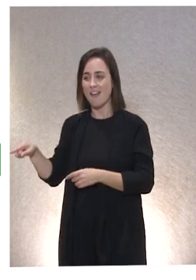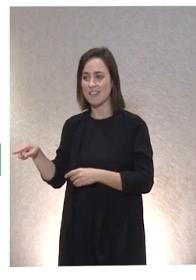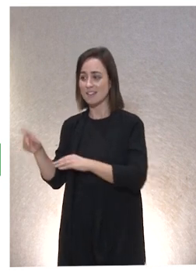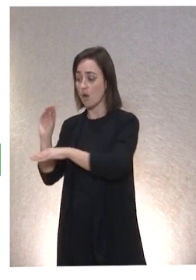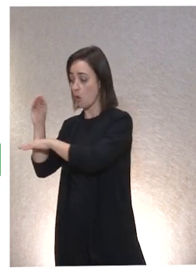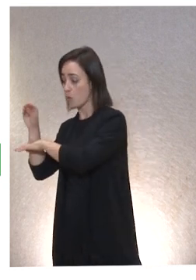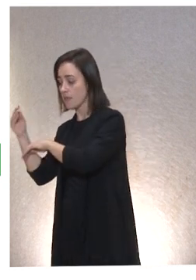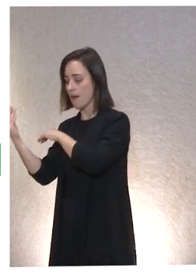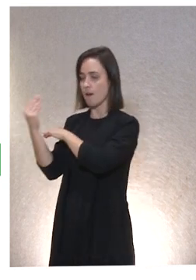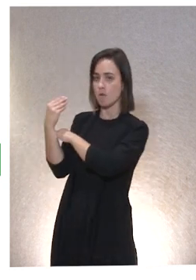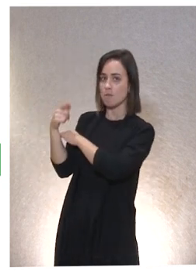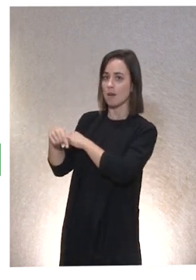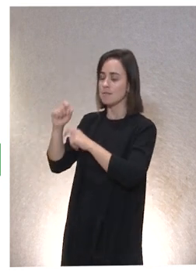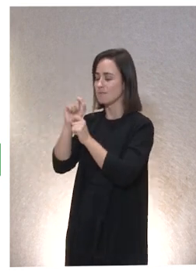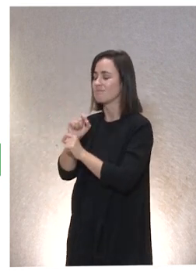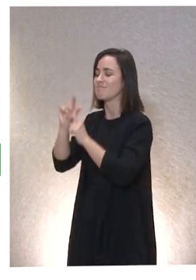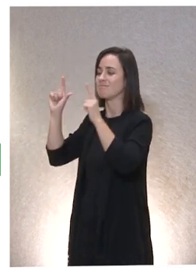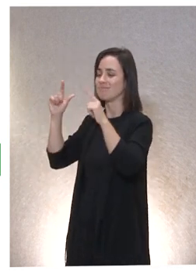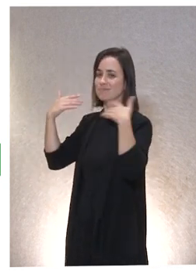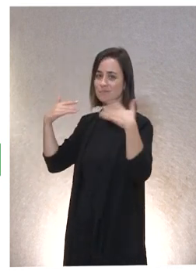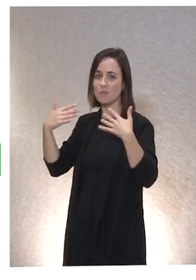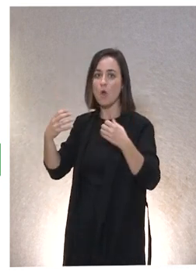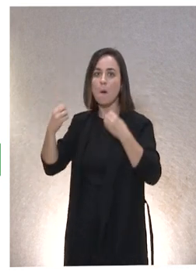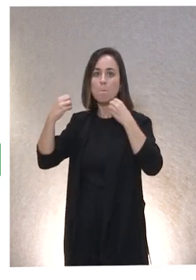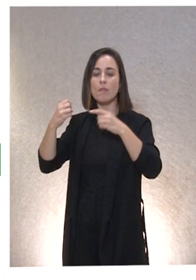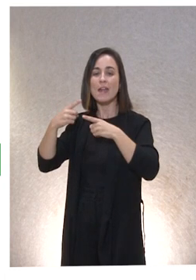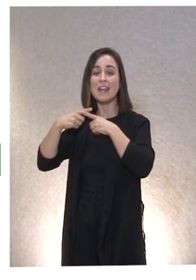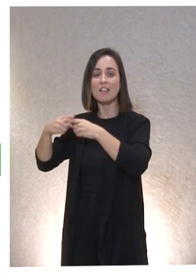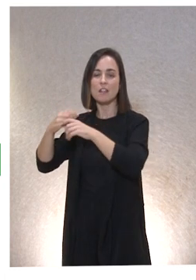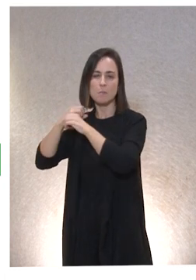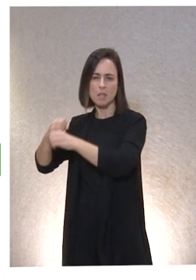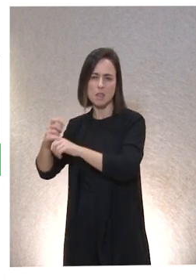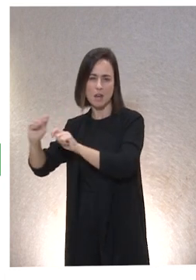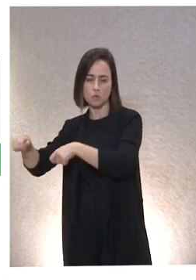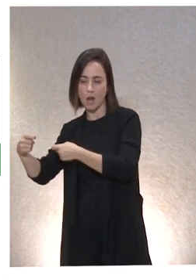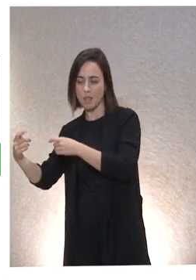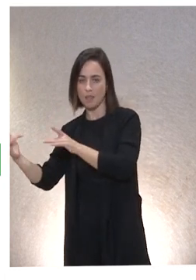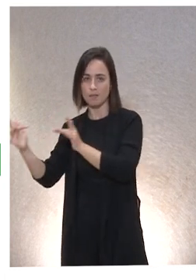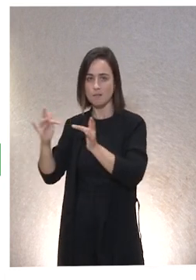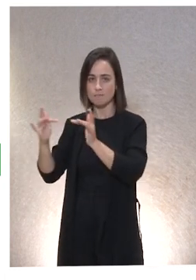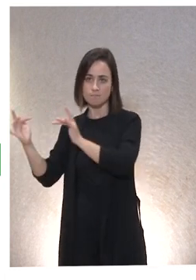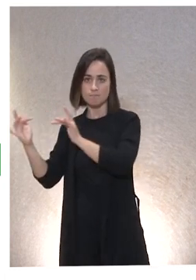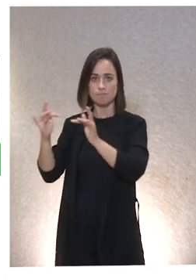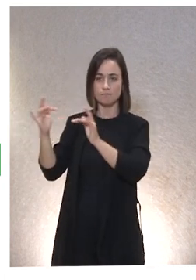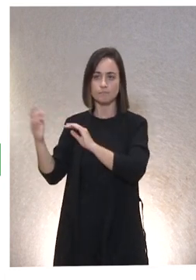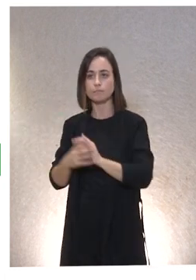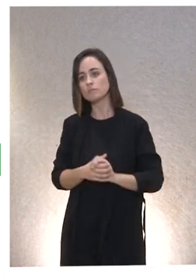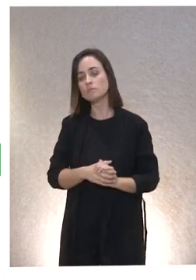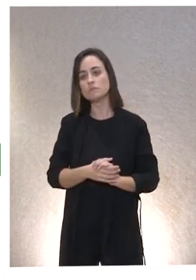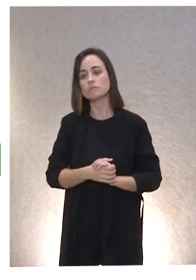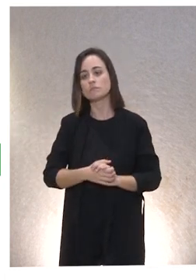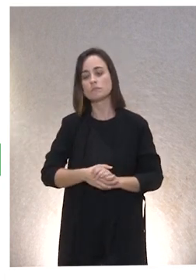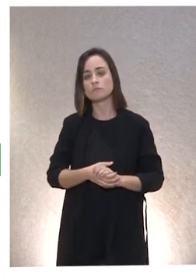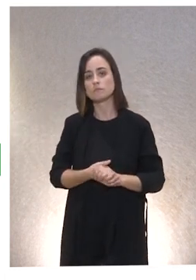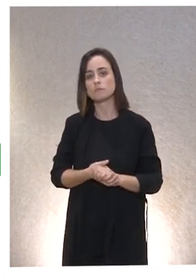de ahí, me doy cuenta de la enorme potencia de la interdependencia con la naturaleza. Creo que hay en el horizonte algo